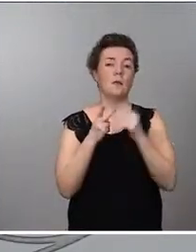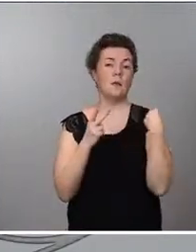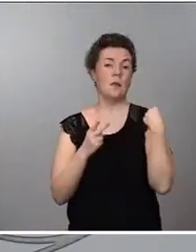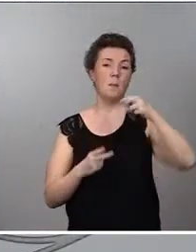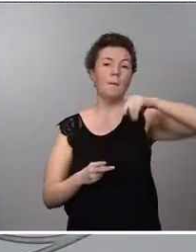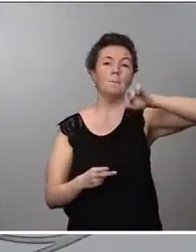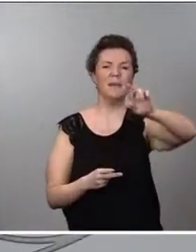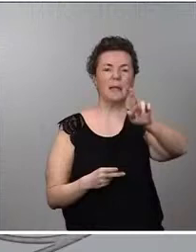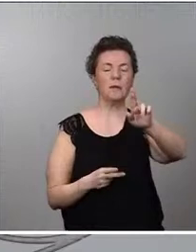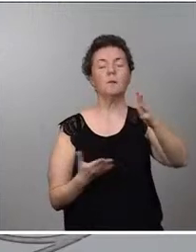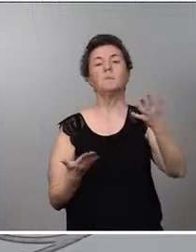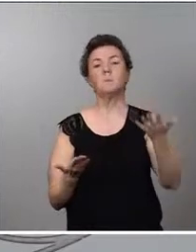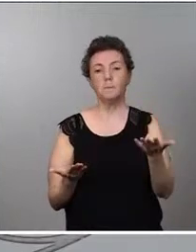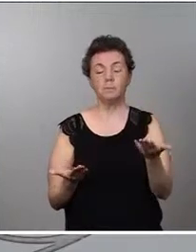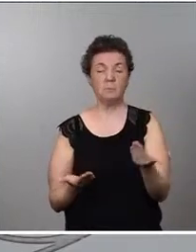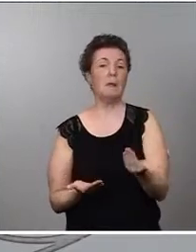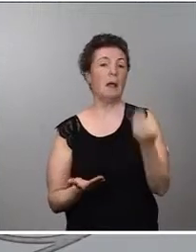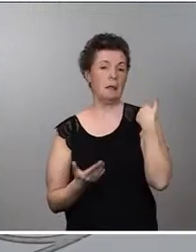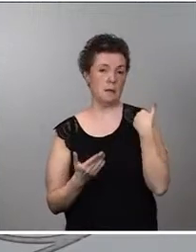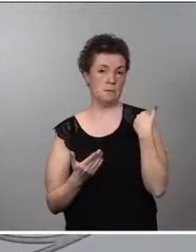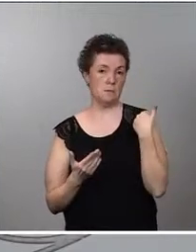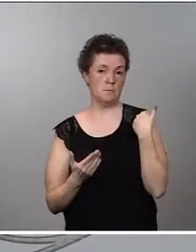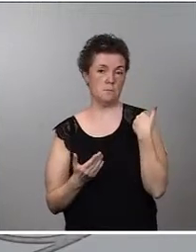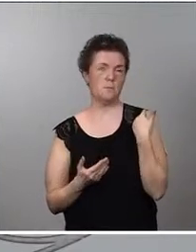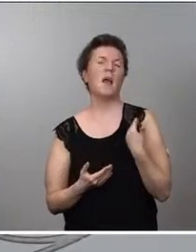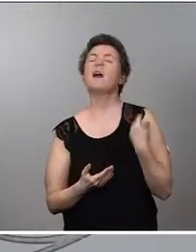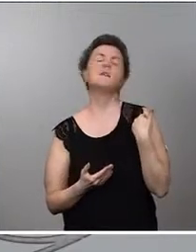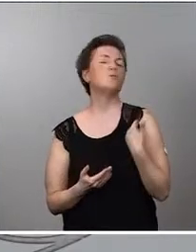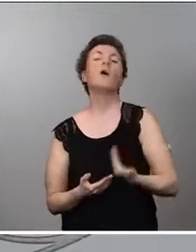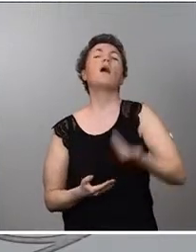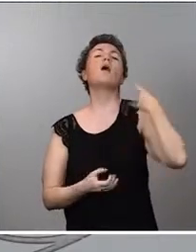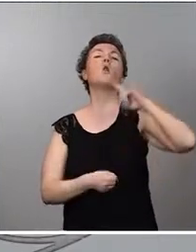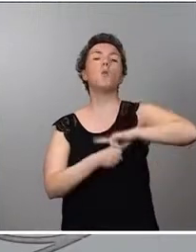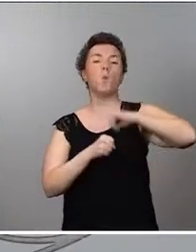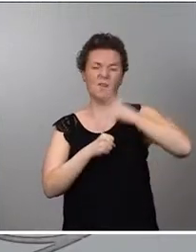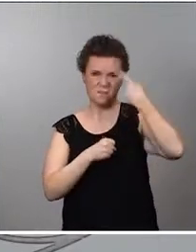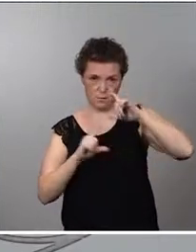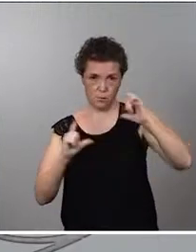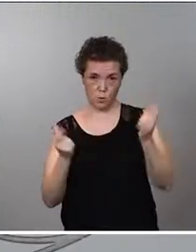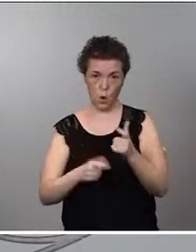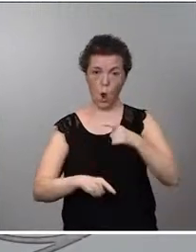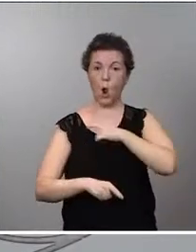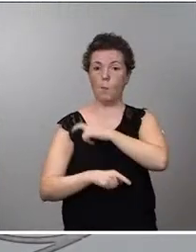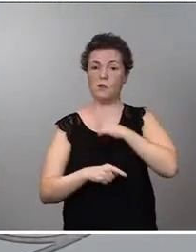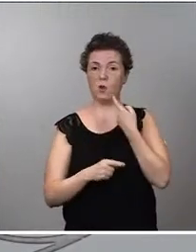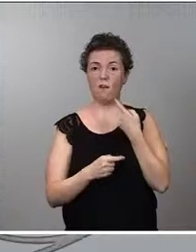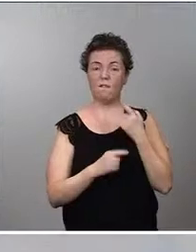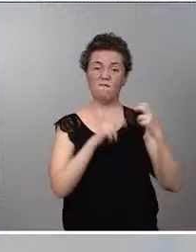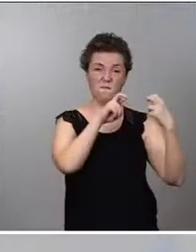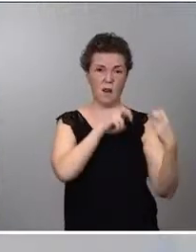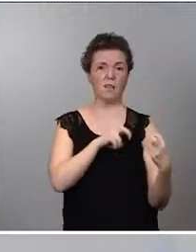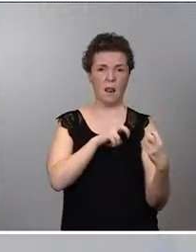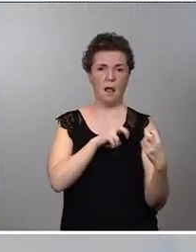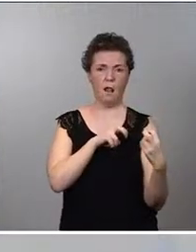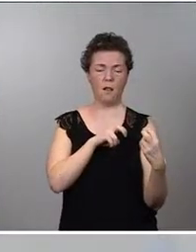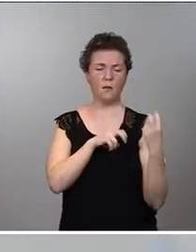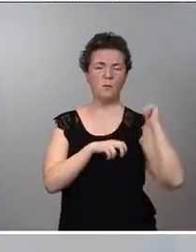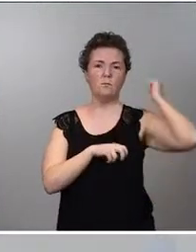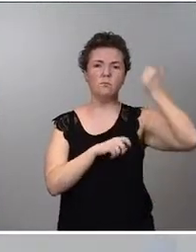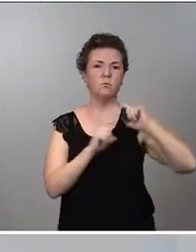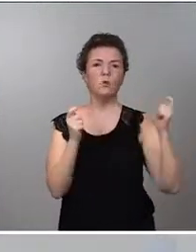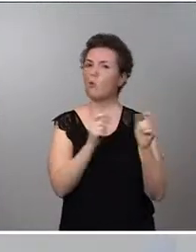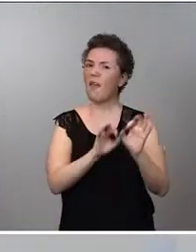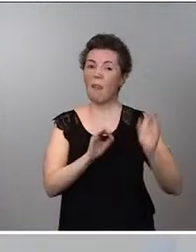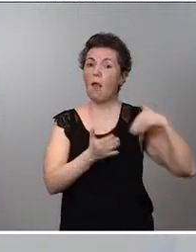bueno, ayer hubo una reunión, el lunes, perdón, hubo una reunión, como saben, de la comisión bilateral que llevaba mucho tiempo sin reunirse. Por tanto,